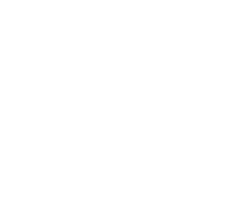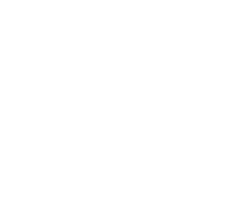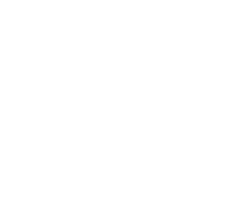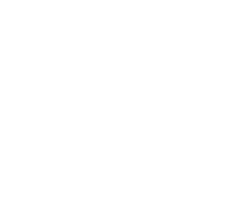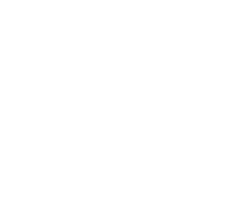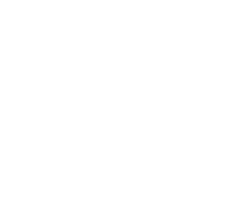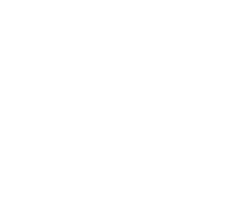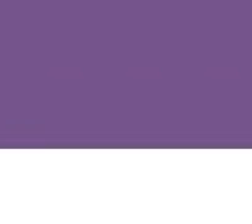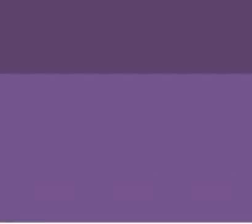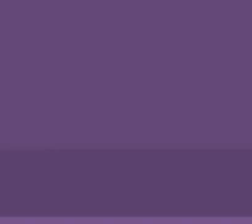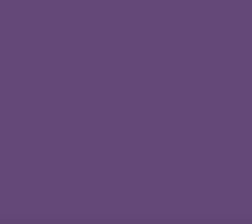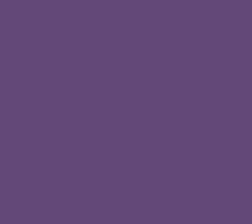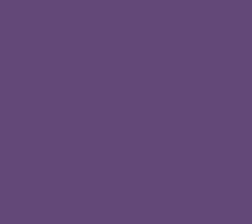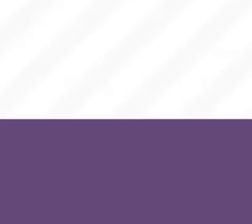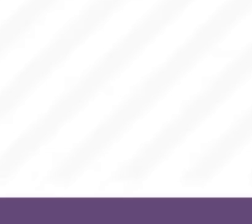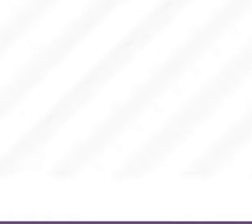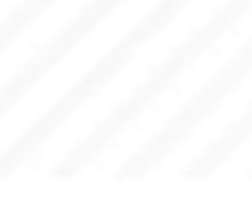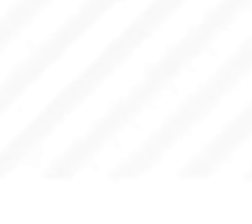Thank you